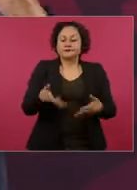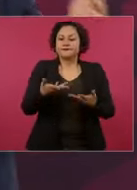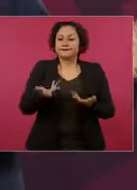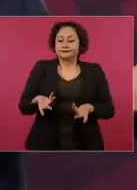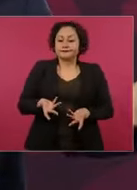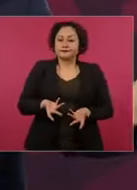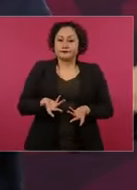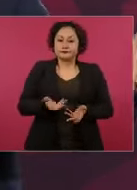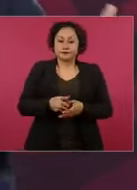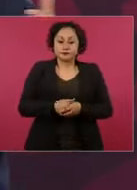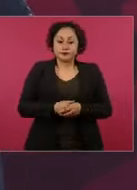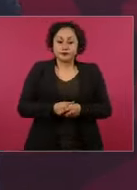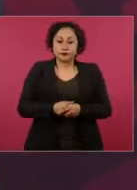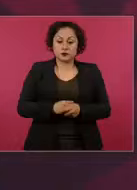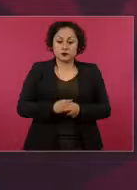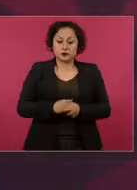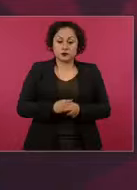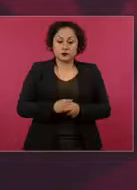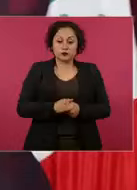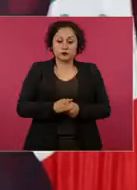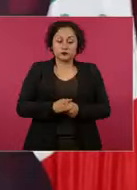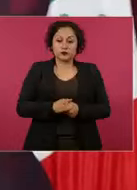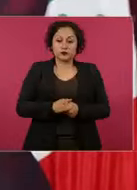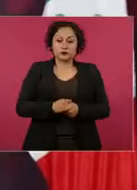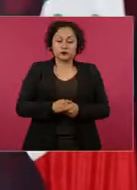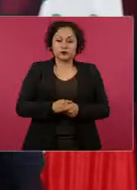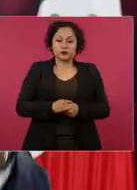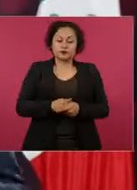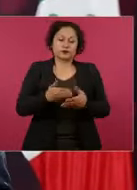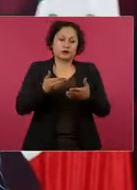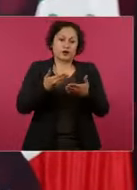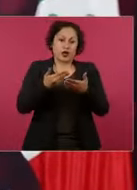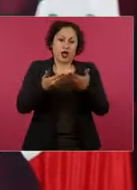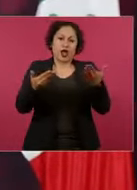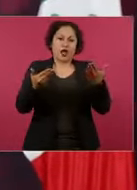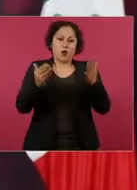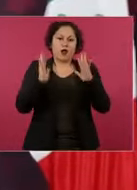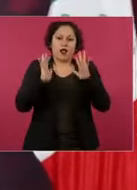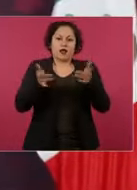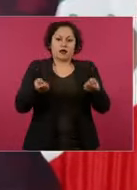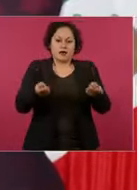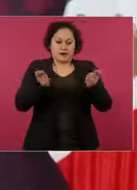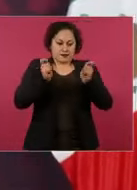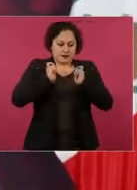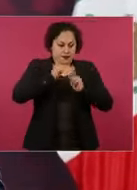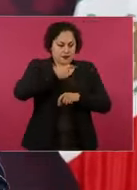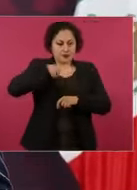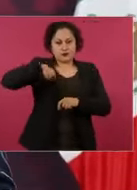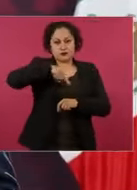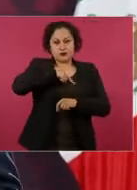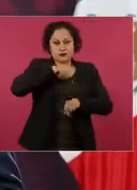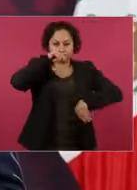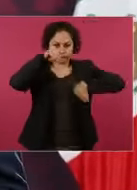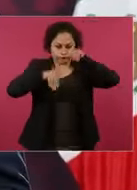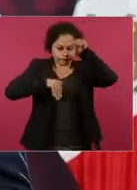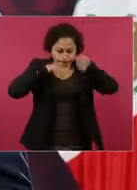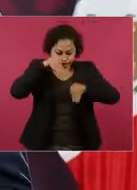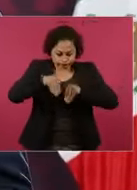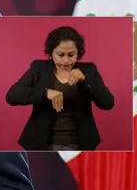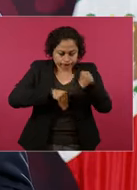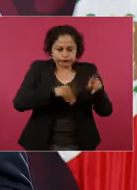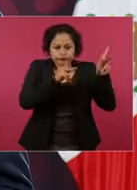estamos llevando a cabo todo este plan y